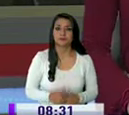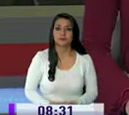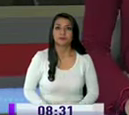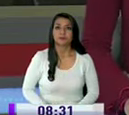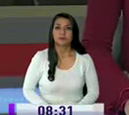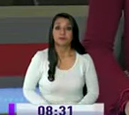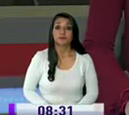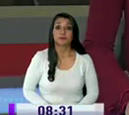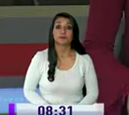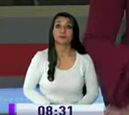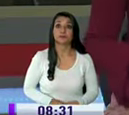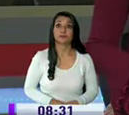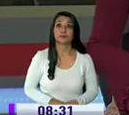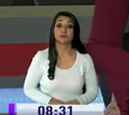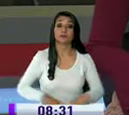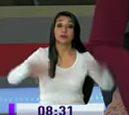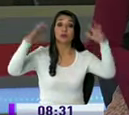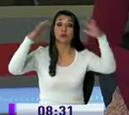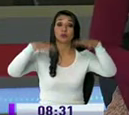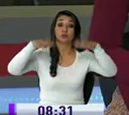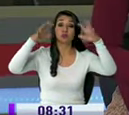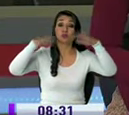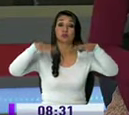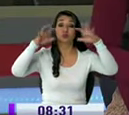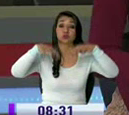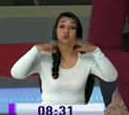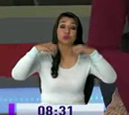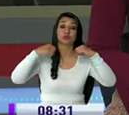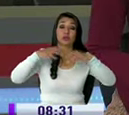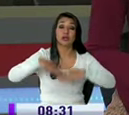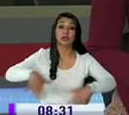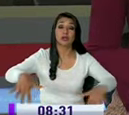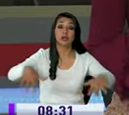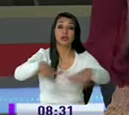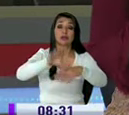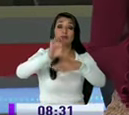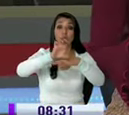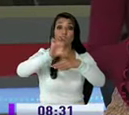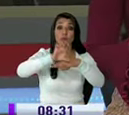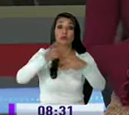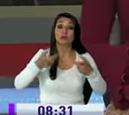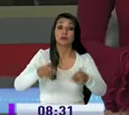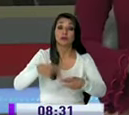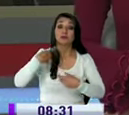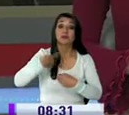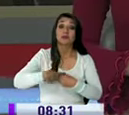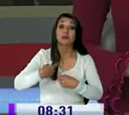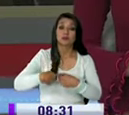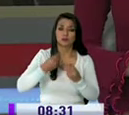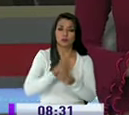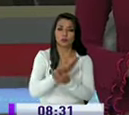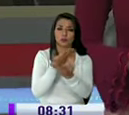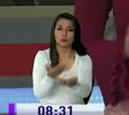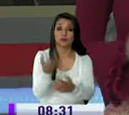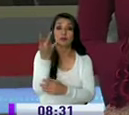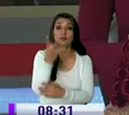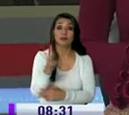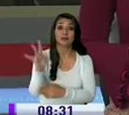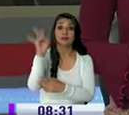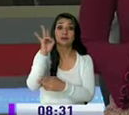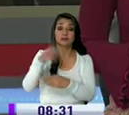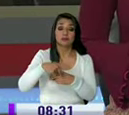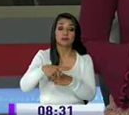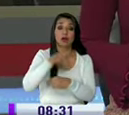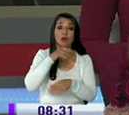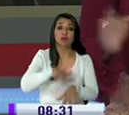y a propósito del invierno y el fuerte temporal que está soportando nuestro país y nuestra capital les contamos que 17 kilómetros